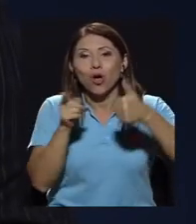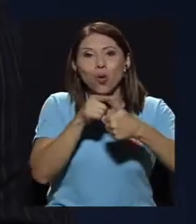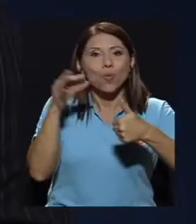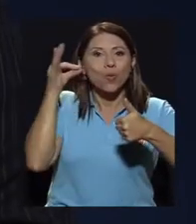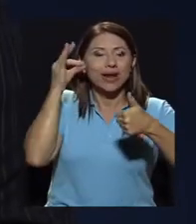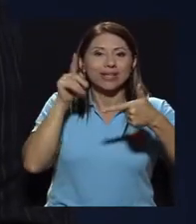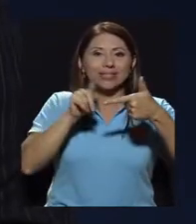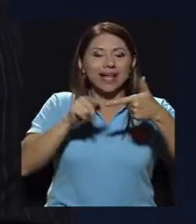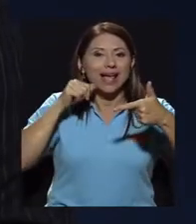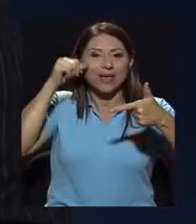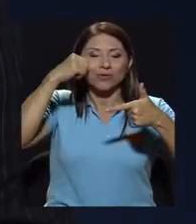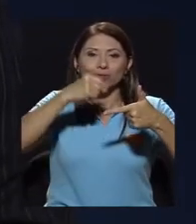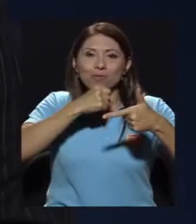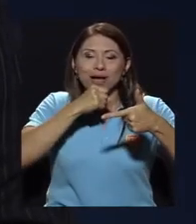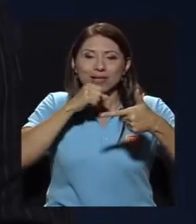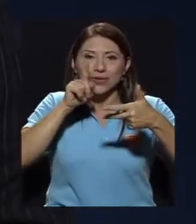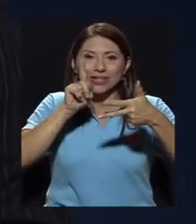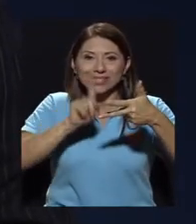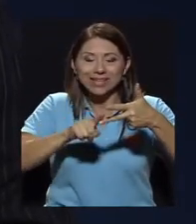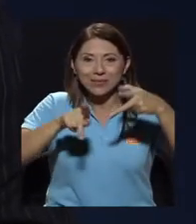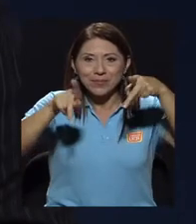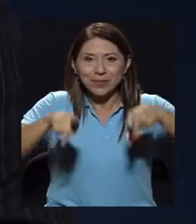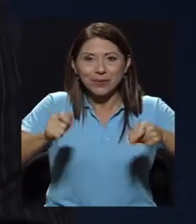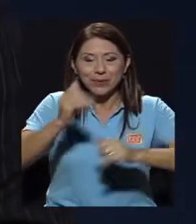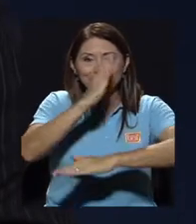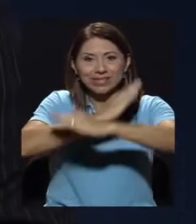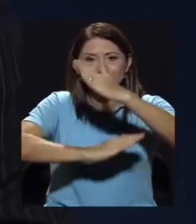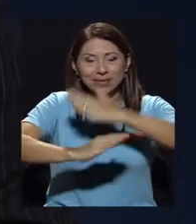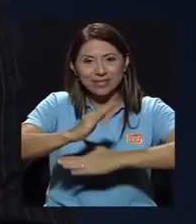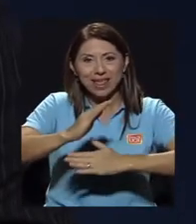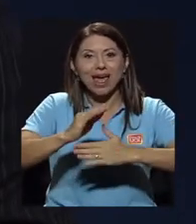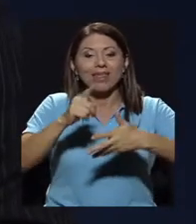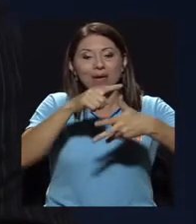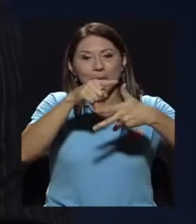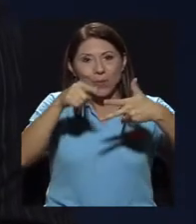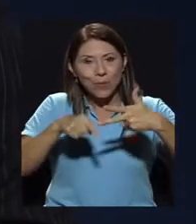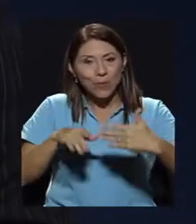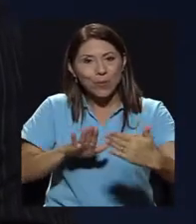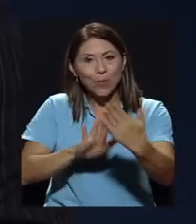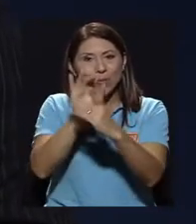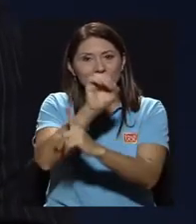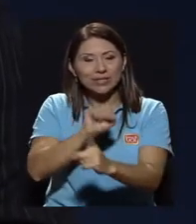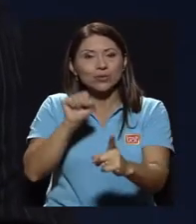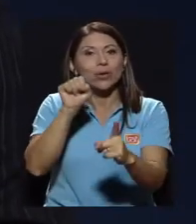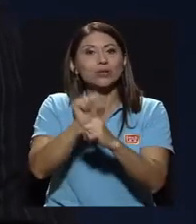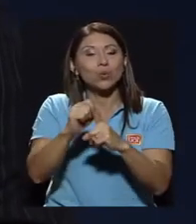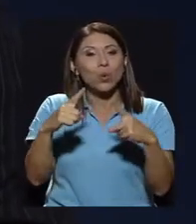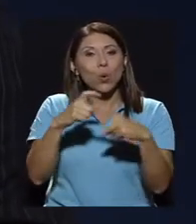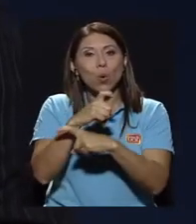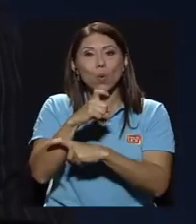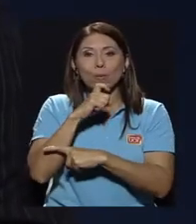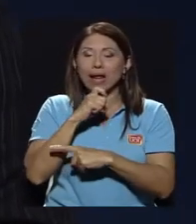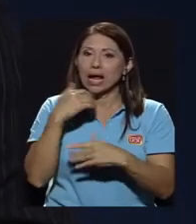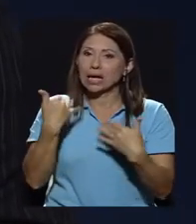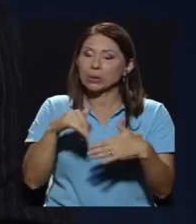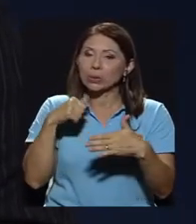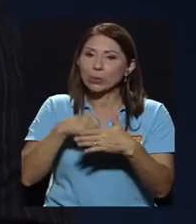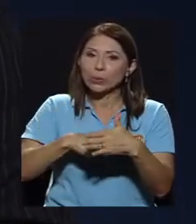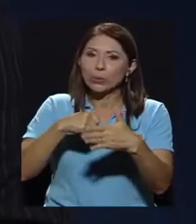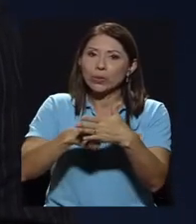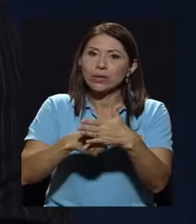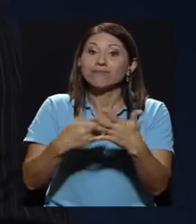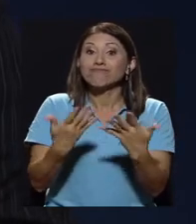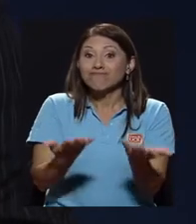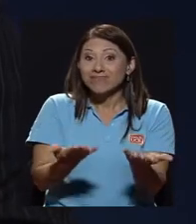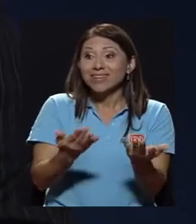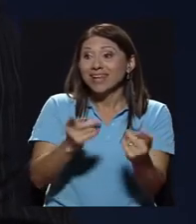las personas adultas mayores y, por supuesto, el sector de personas con discapacidad, enfrentan una situación compleja, ardua, y que